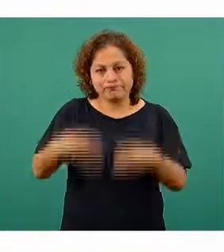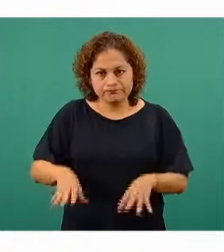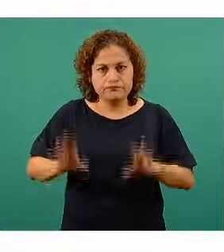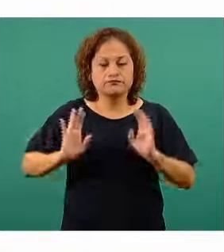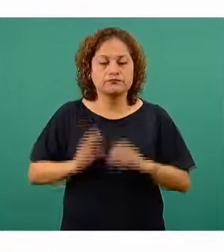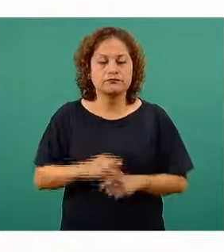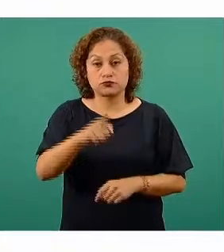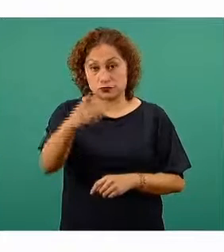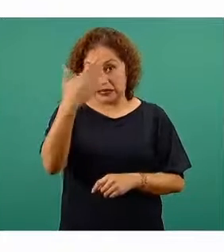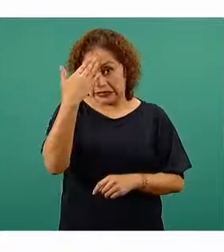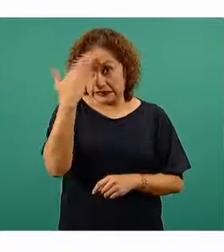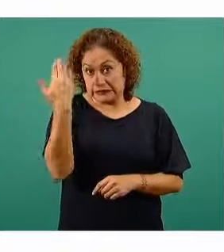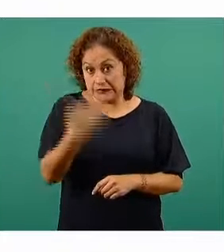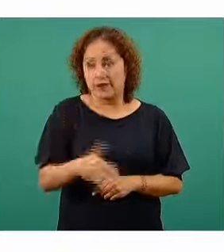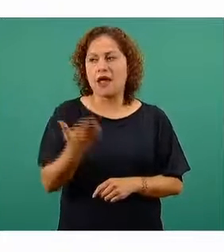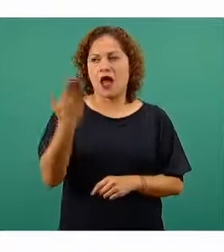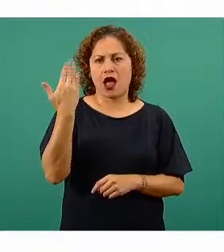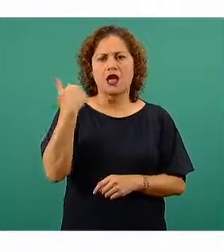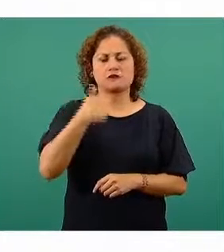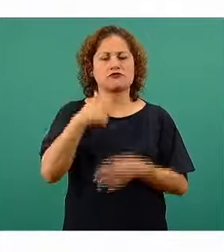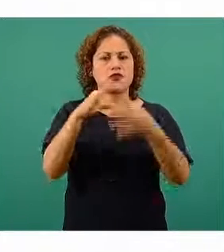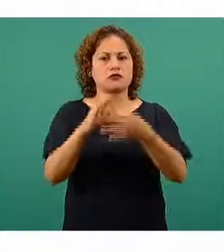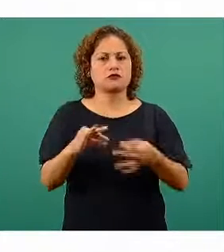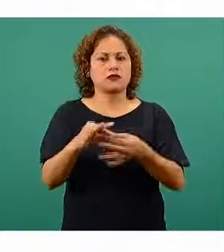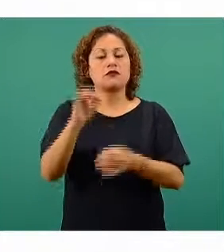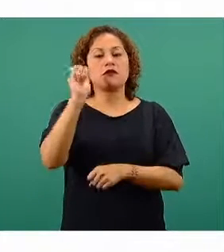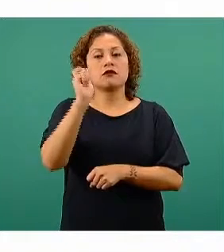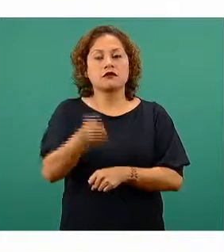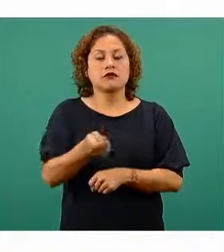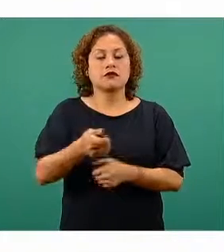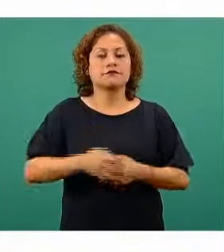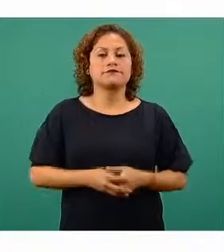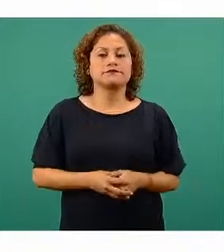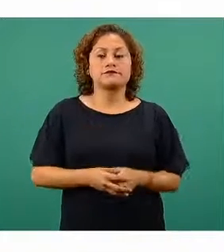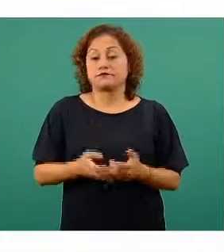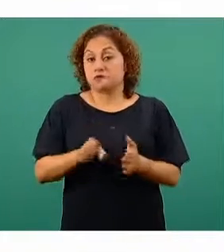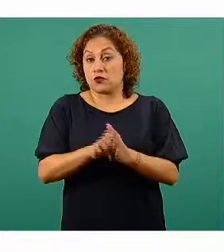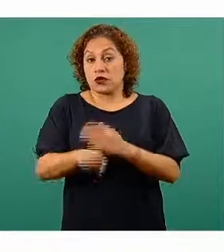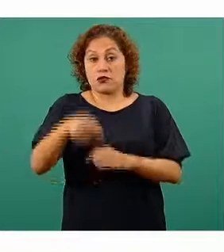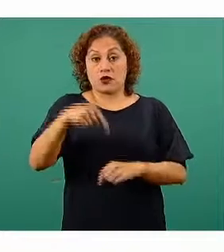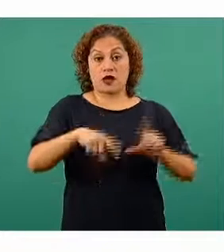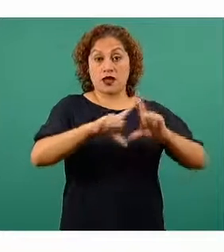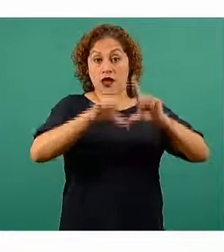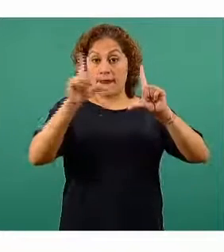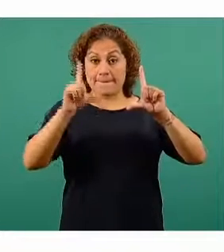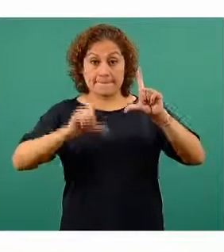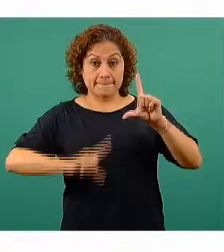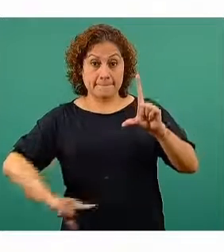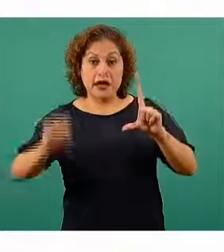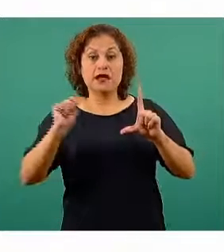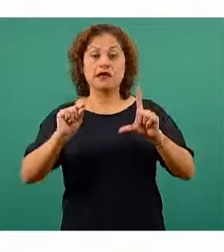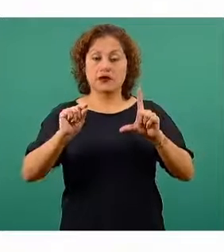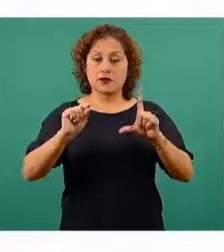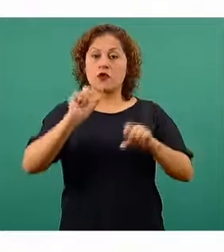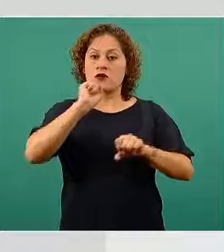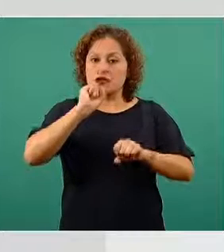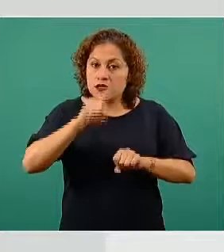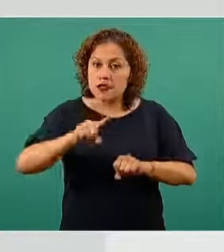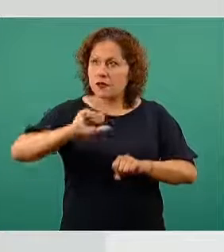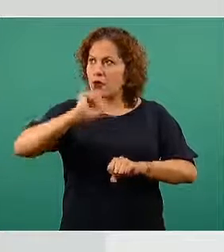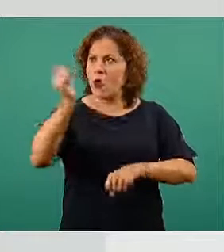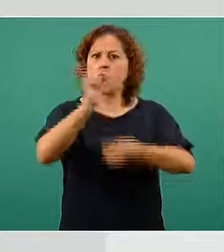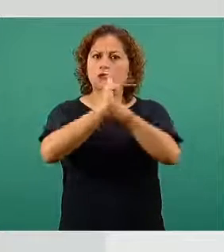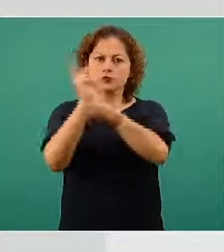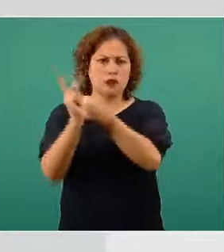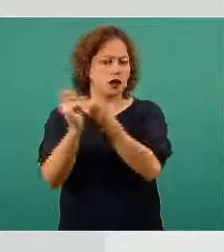hemos mencionado en otras ocasiones, como habitualmente, no solo en México, sino a nivel internacional,